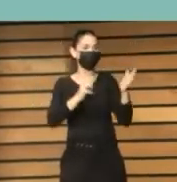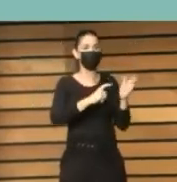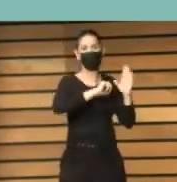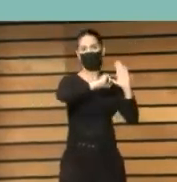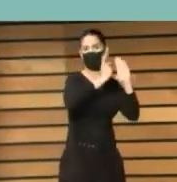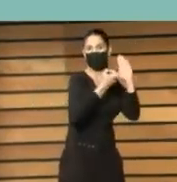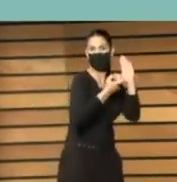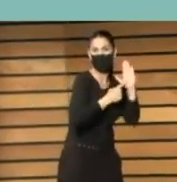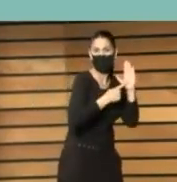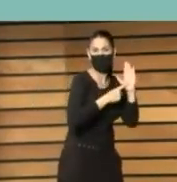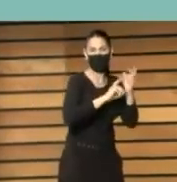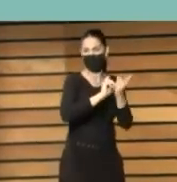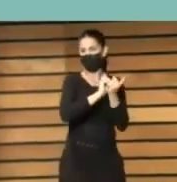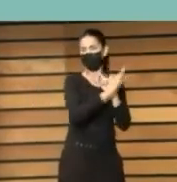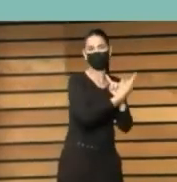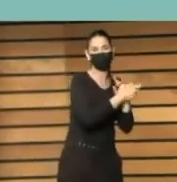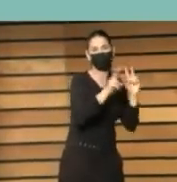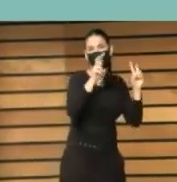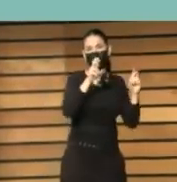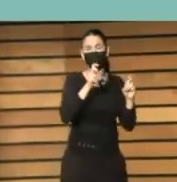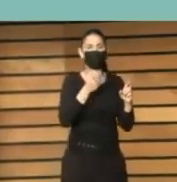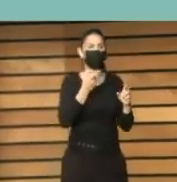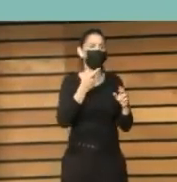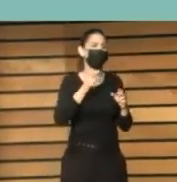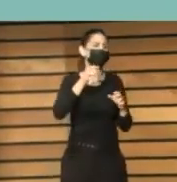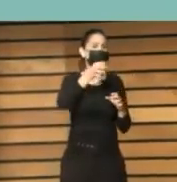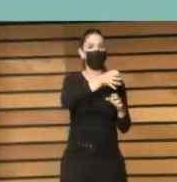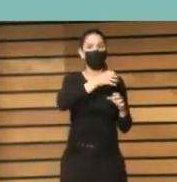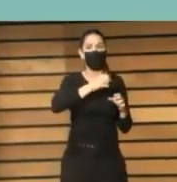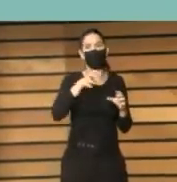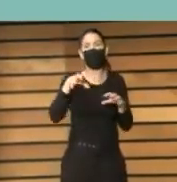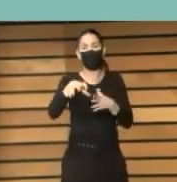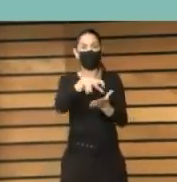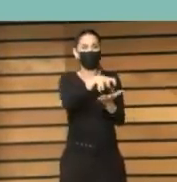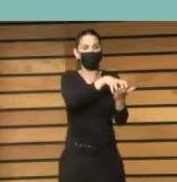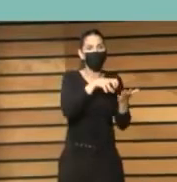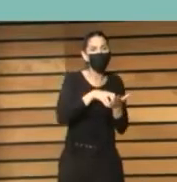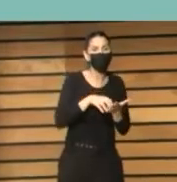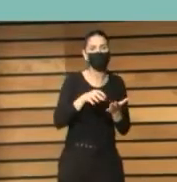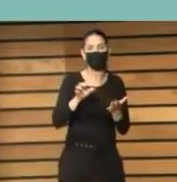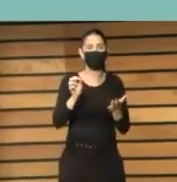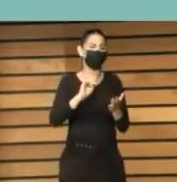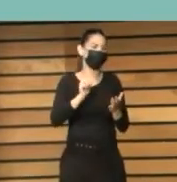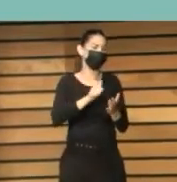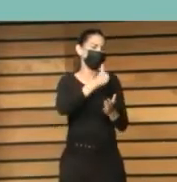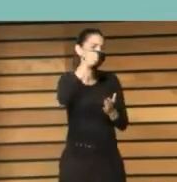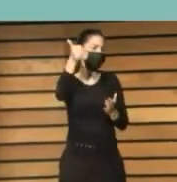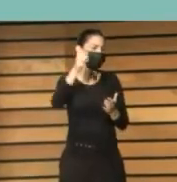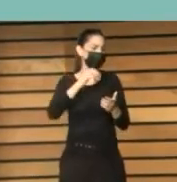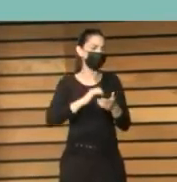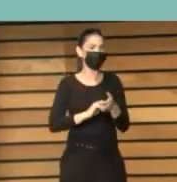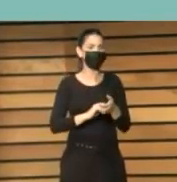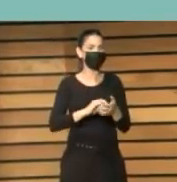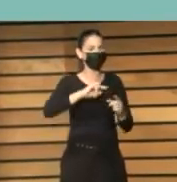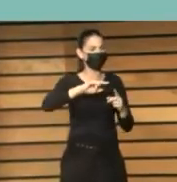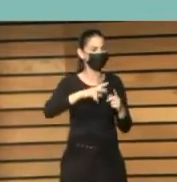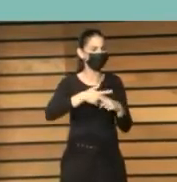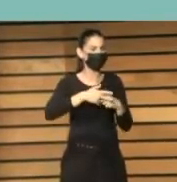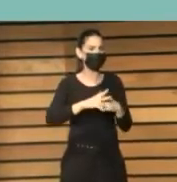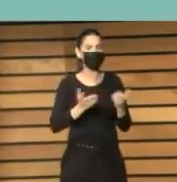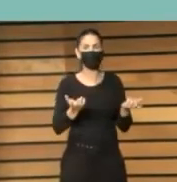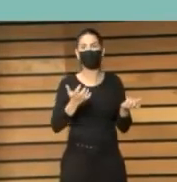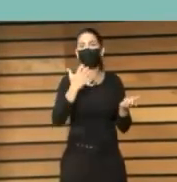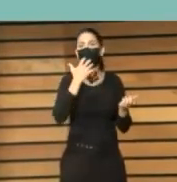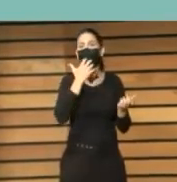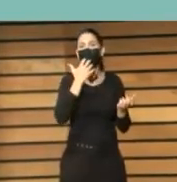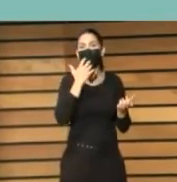autonómica sea estatal o una ordenanza municipal hay muchas más hay muchas más herramientas de política pública